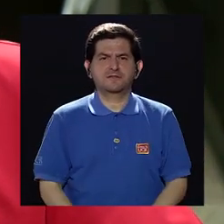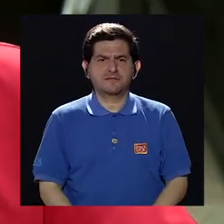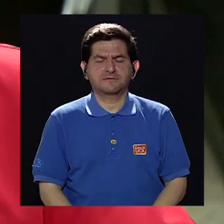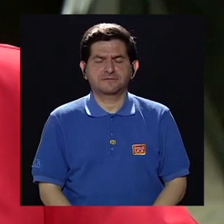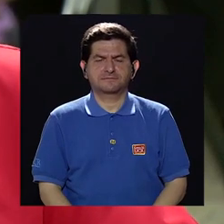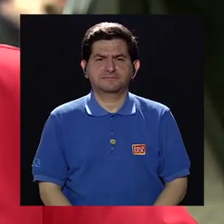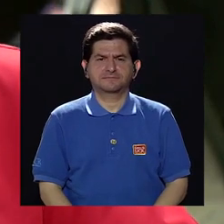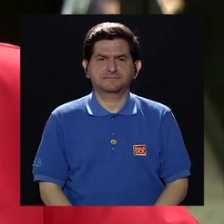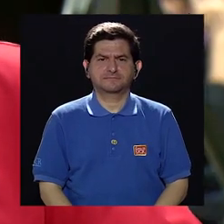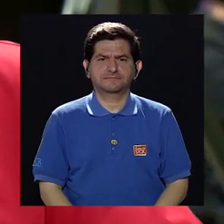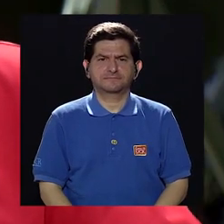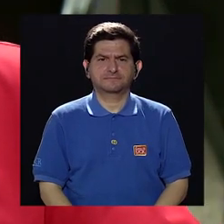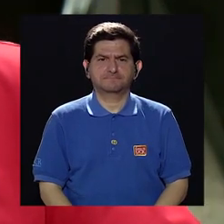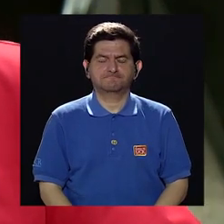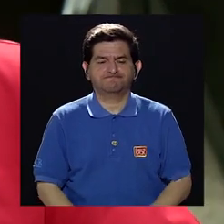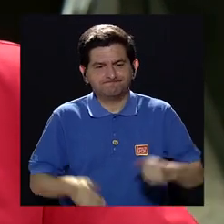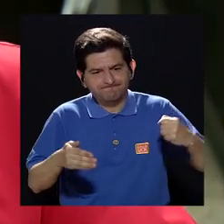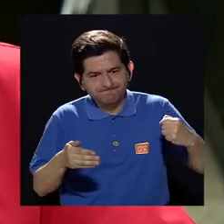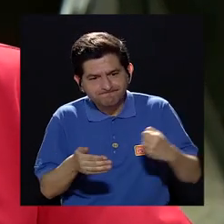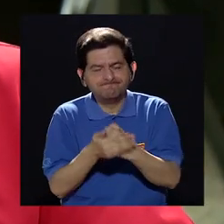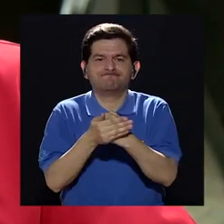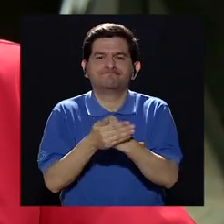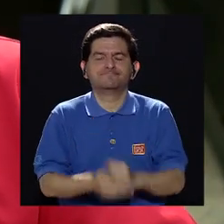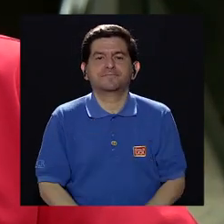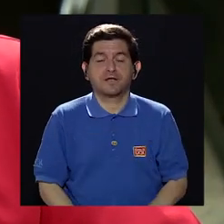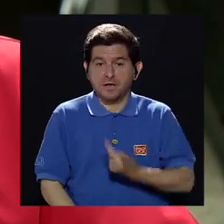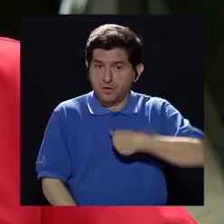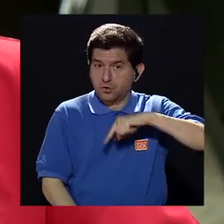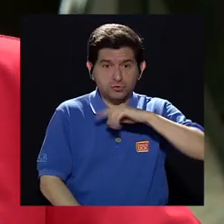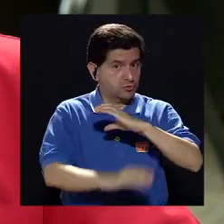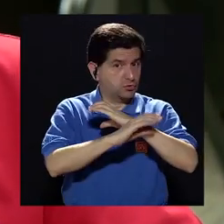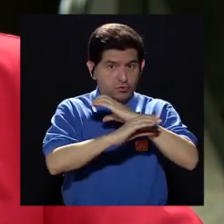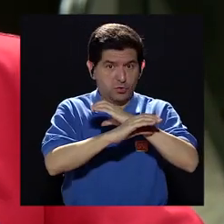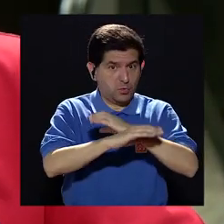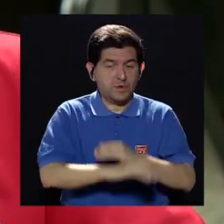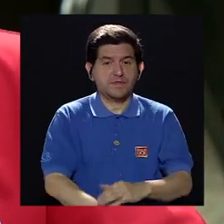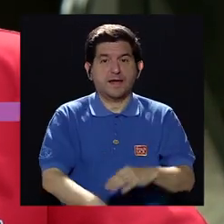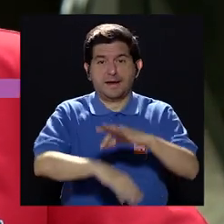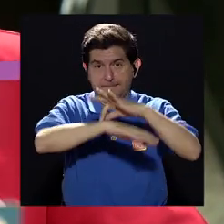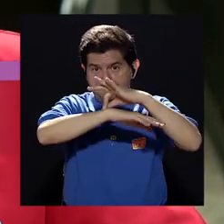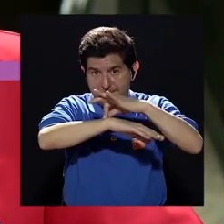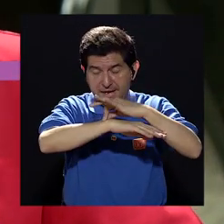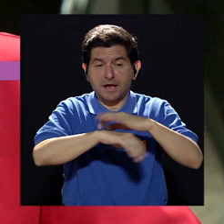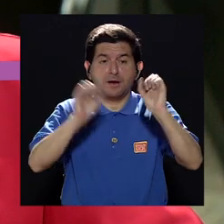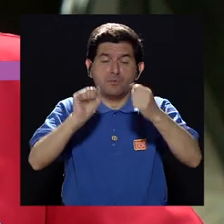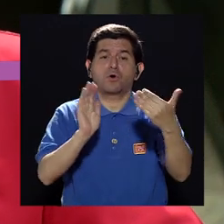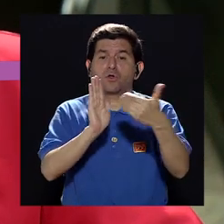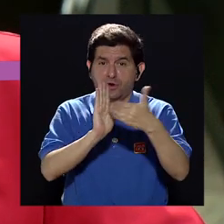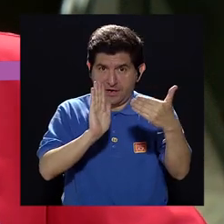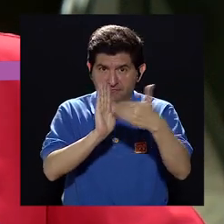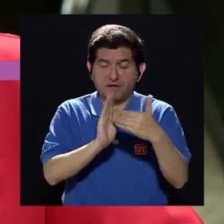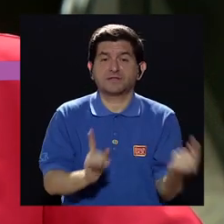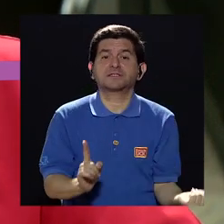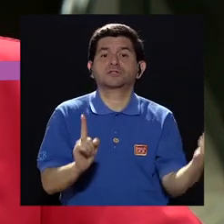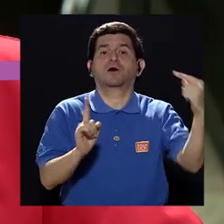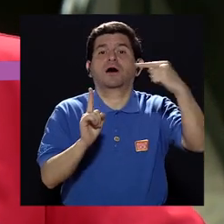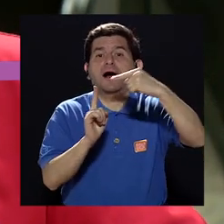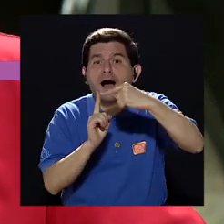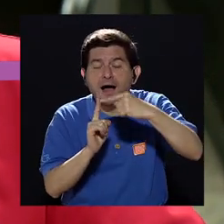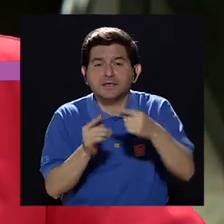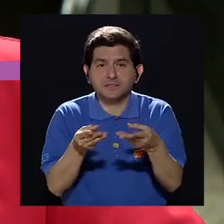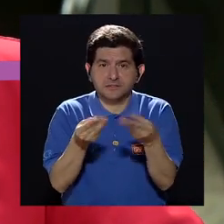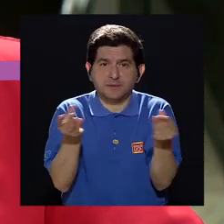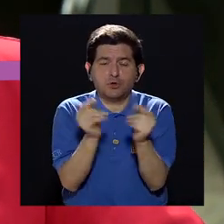una manera más intensa y pues lamentablemente si no cuidamos nuestra piel, esta puede sufrir daños e incluso llegar